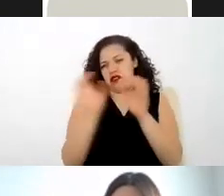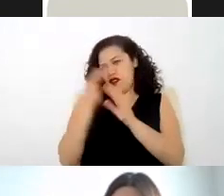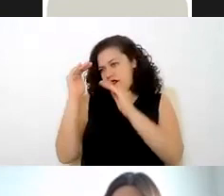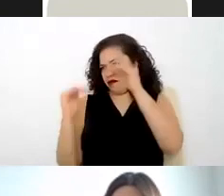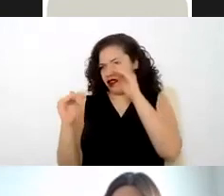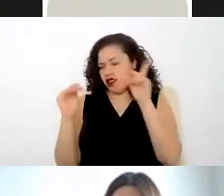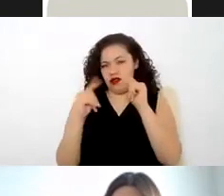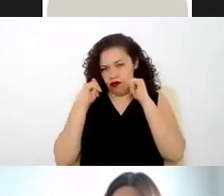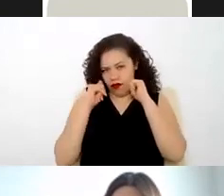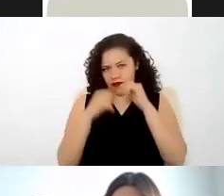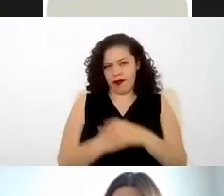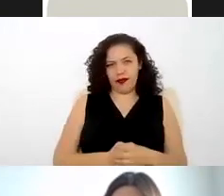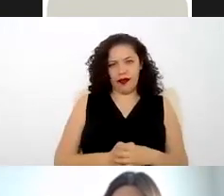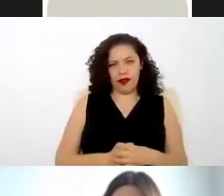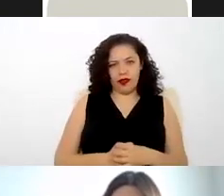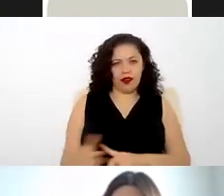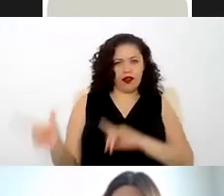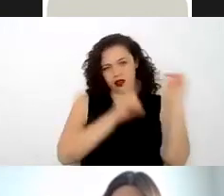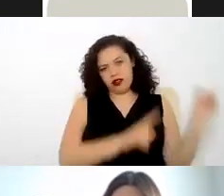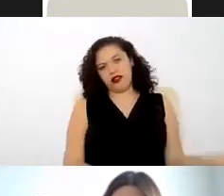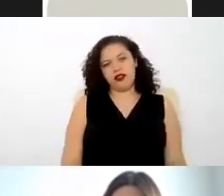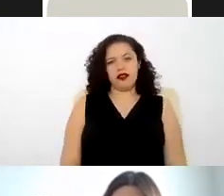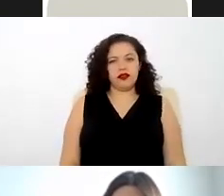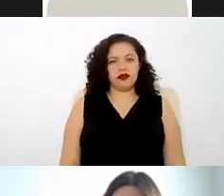¿Me podrías apoyar con la siguiente diapositiva?